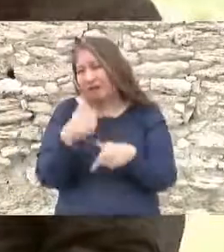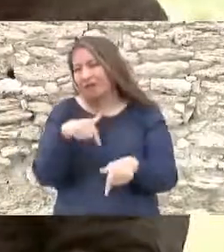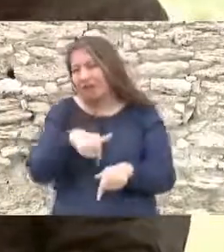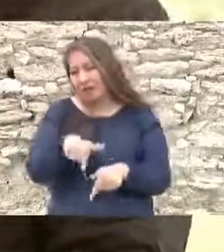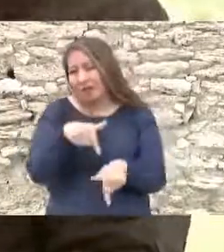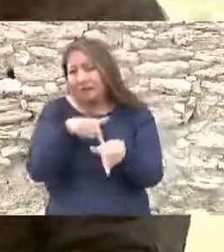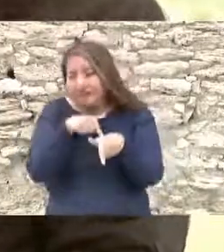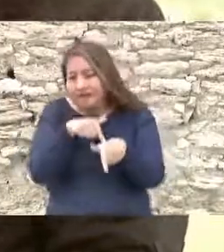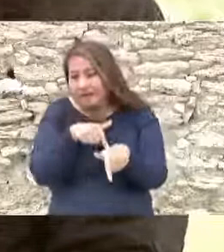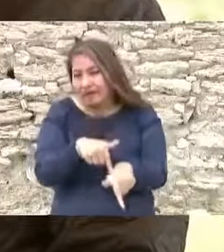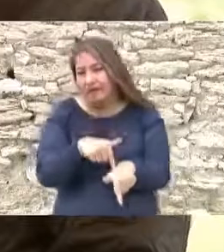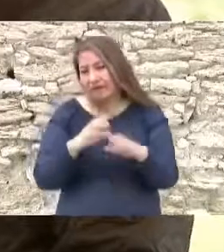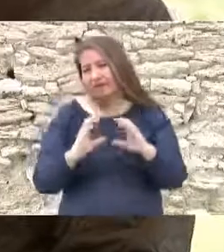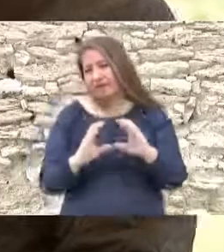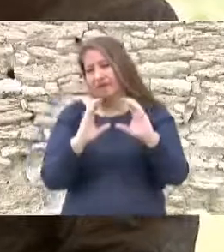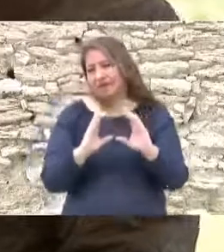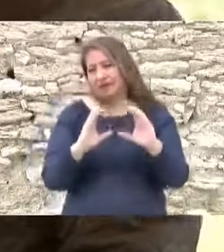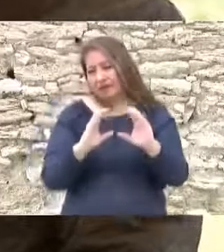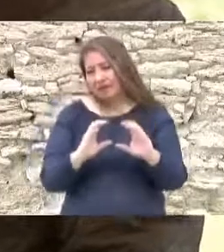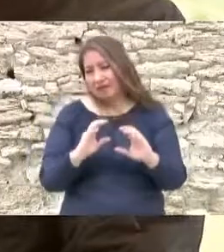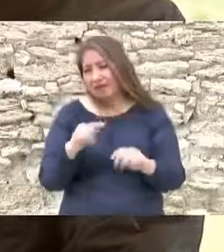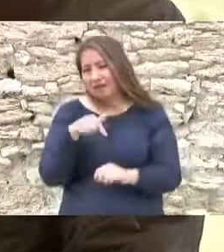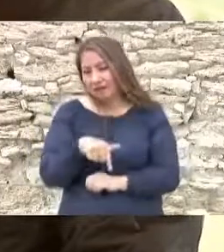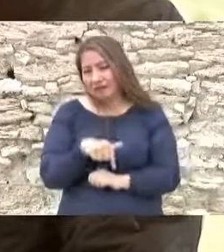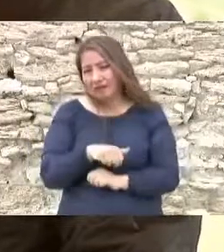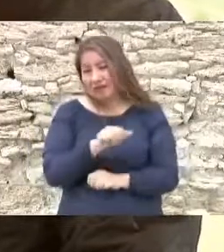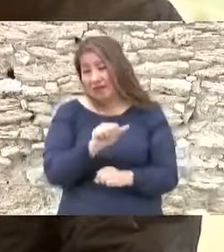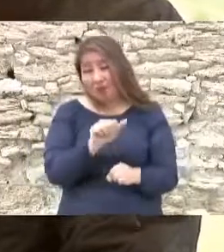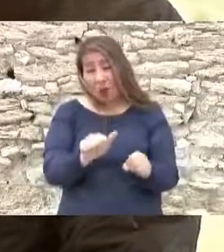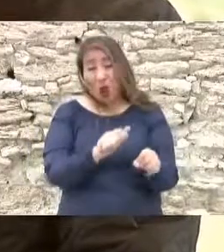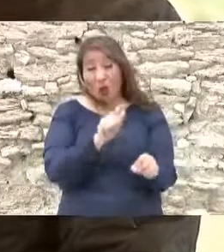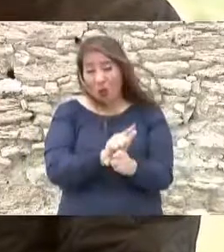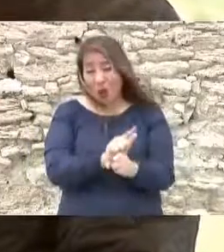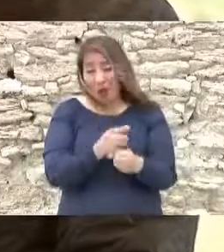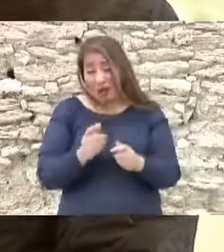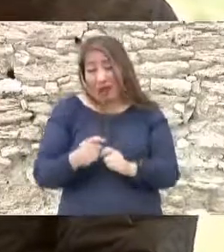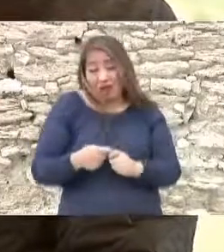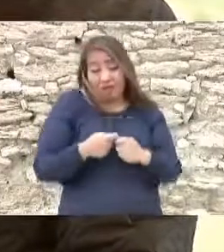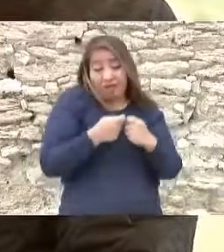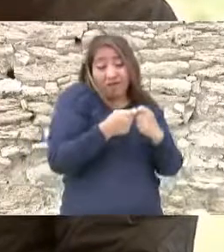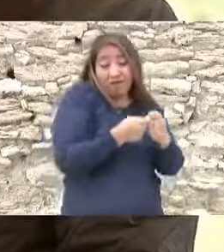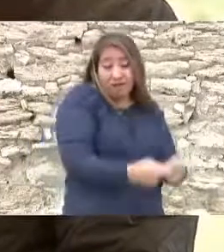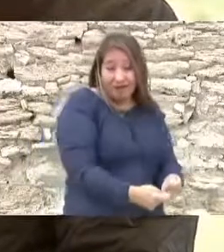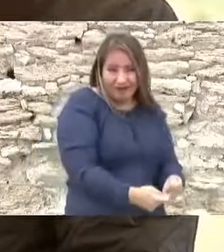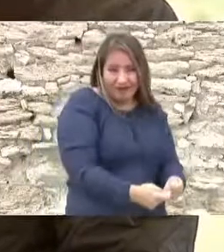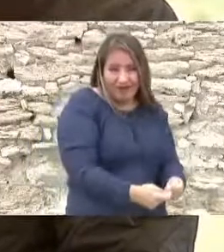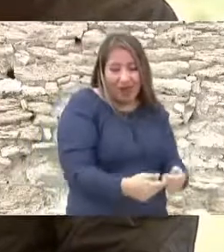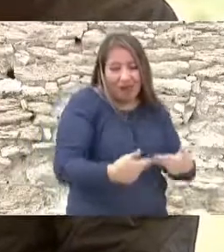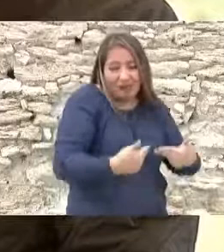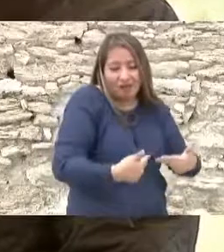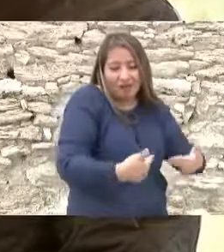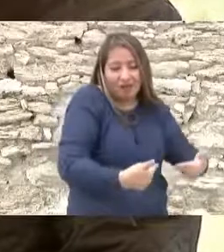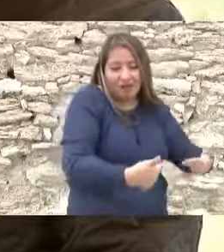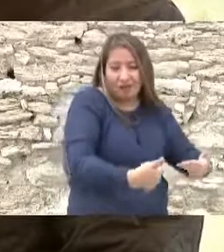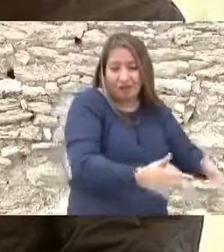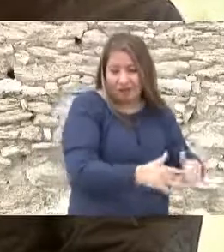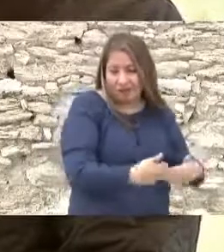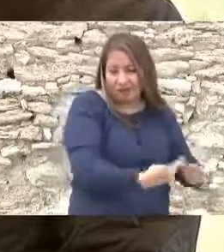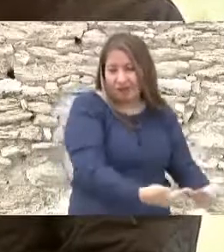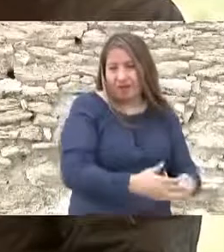conservando los recursos naturales y entregar buenas cuentas a las nuevas generaciones